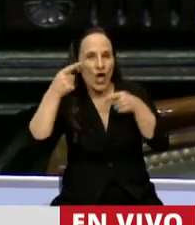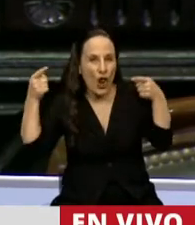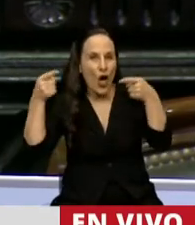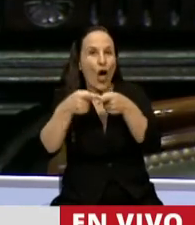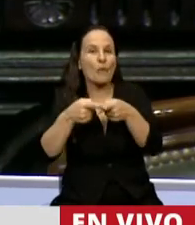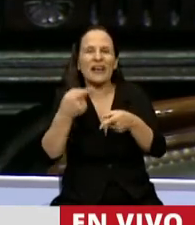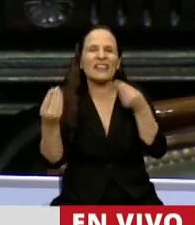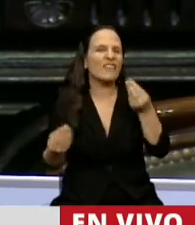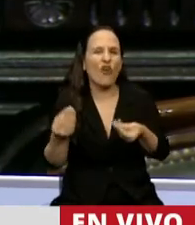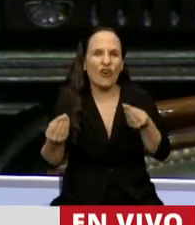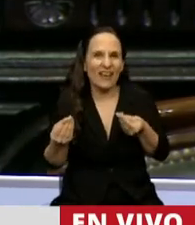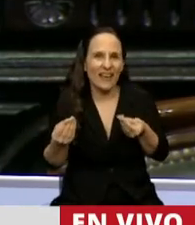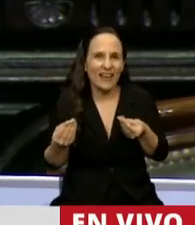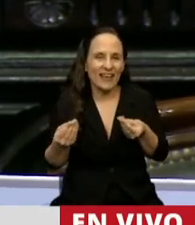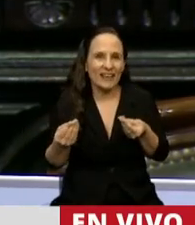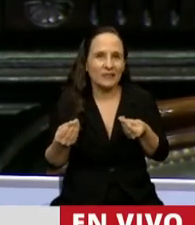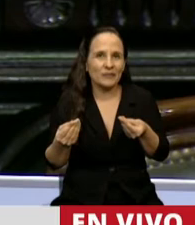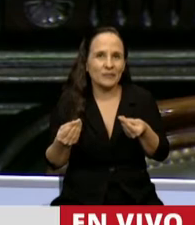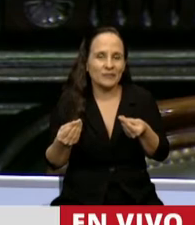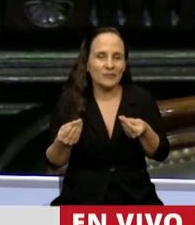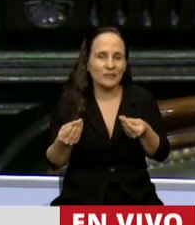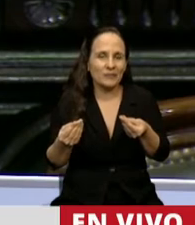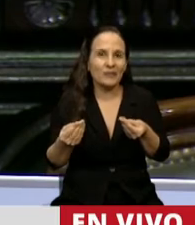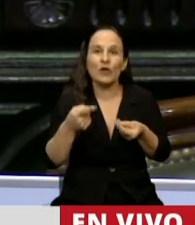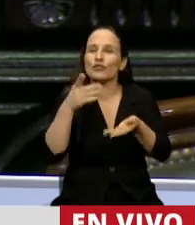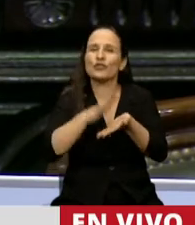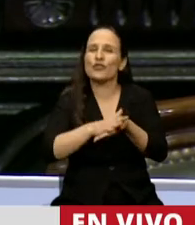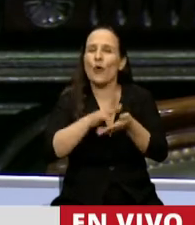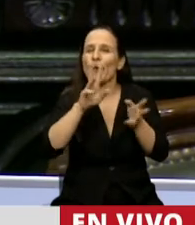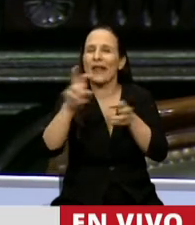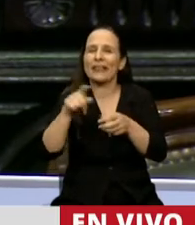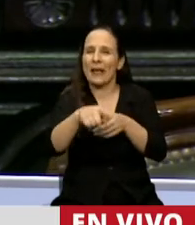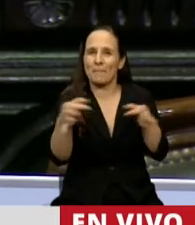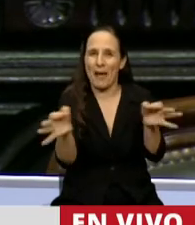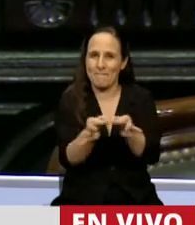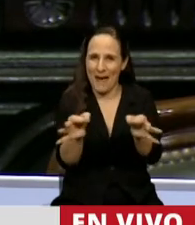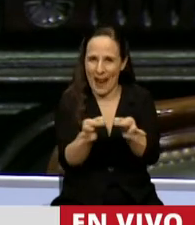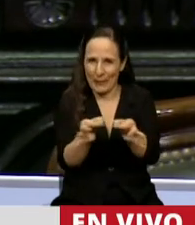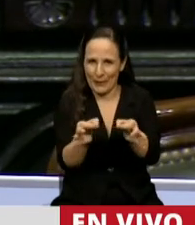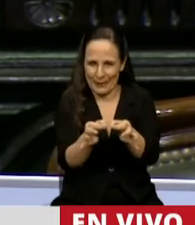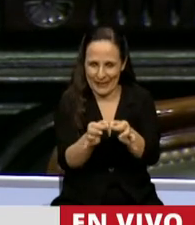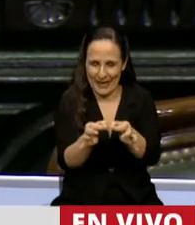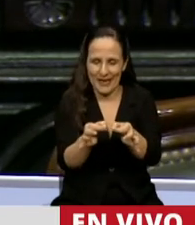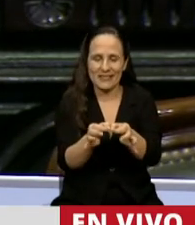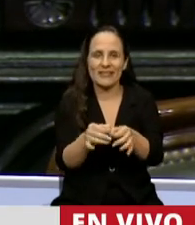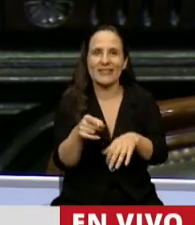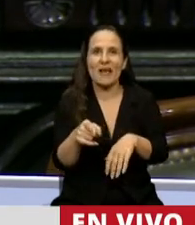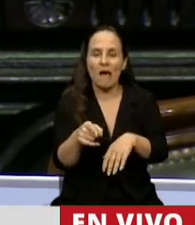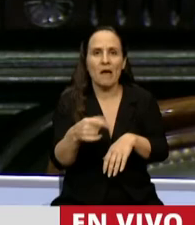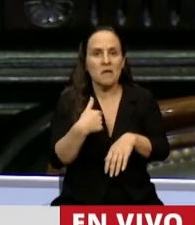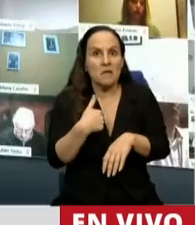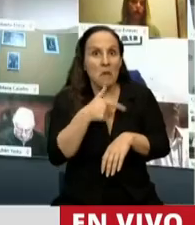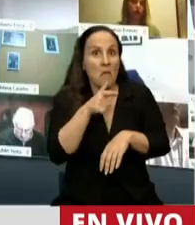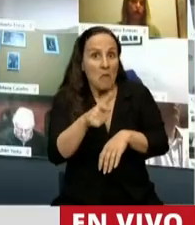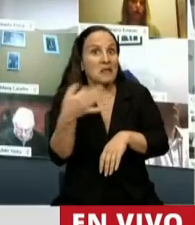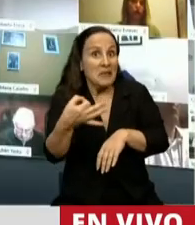lo que tiene que ver con las Islas Malvinas, me parece